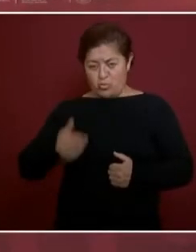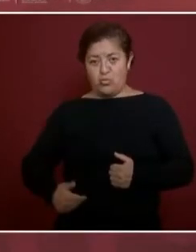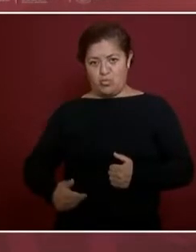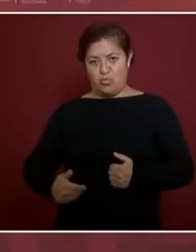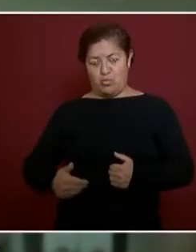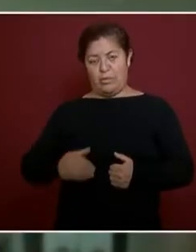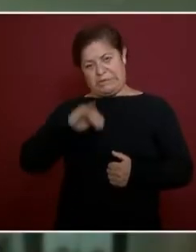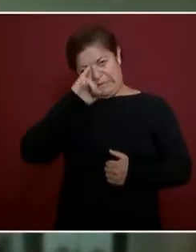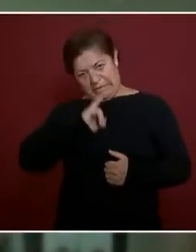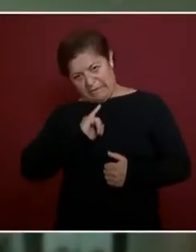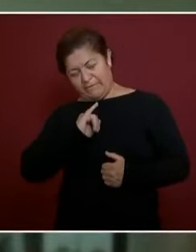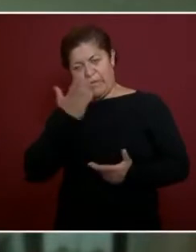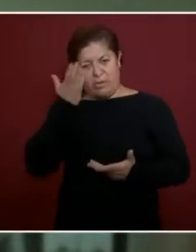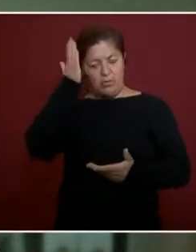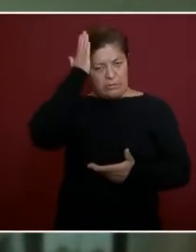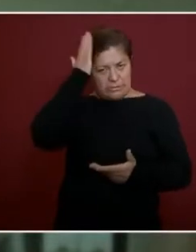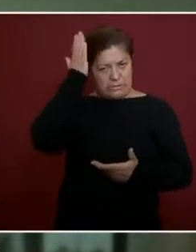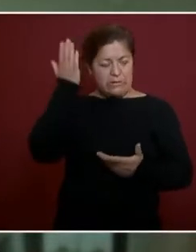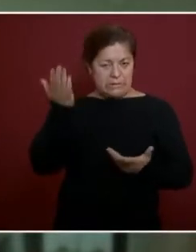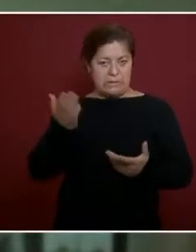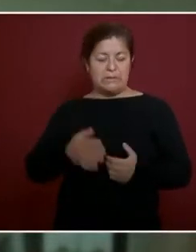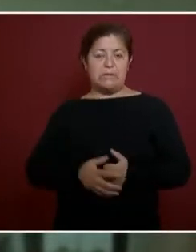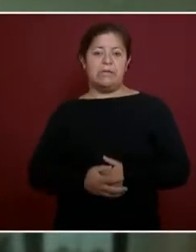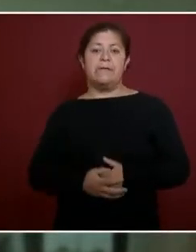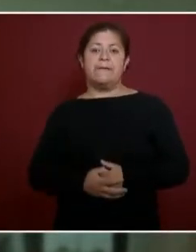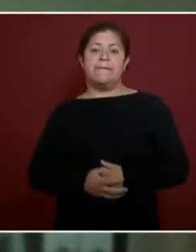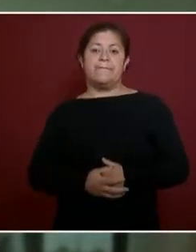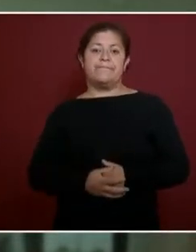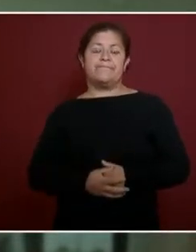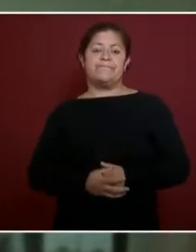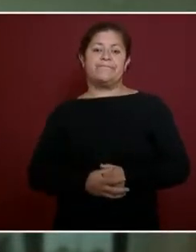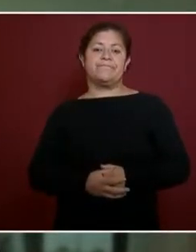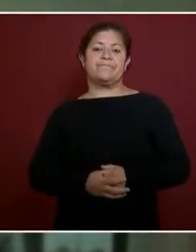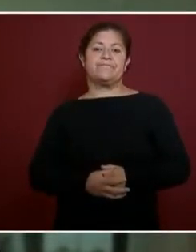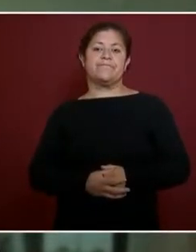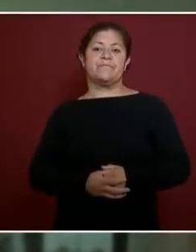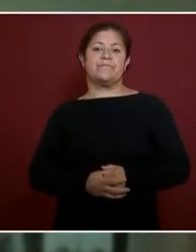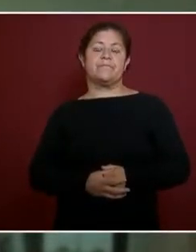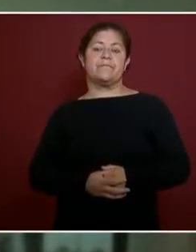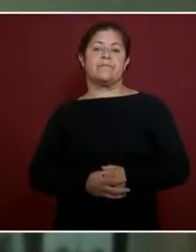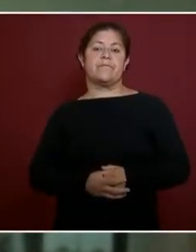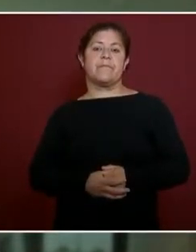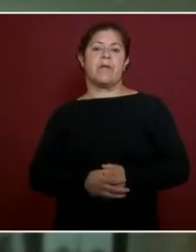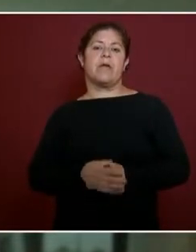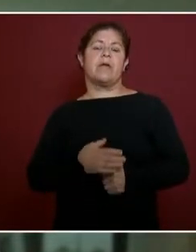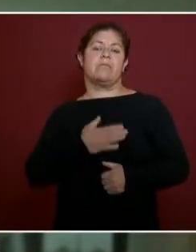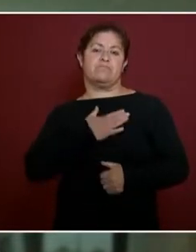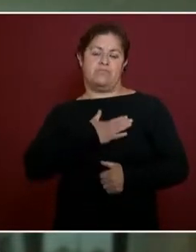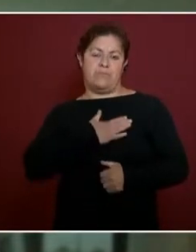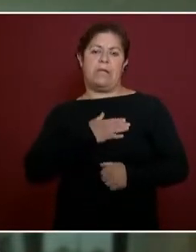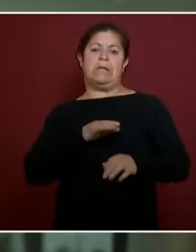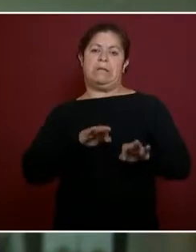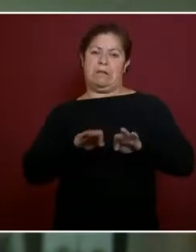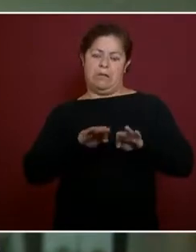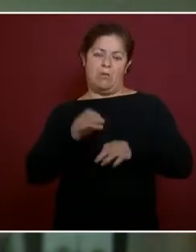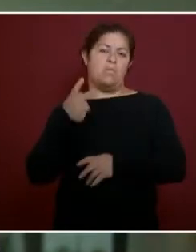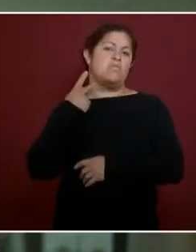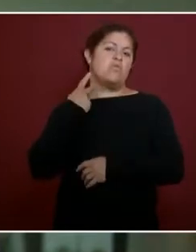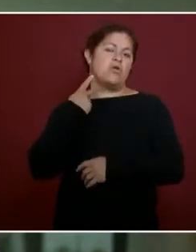o se dedica al noble oficio de la política,